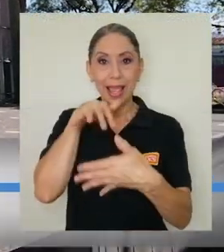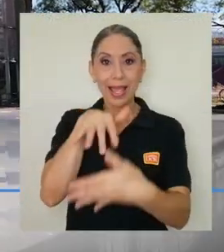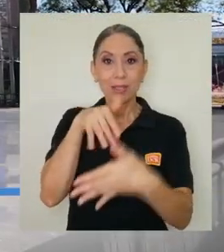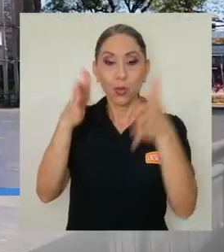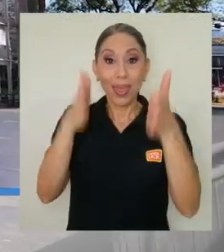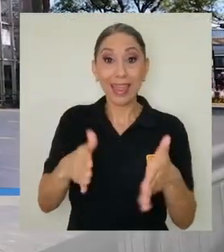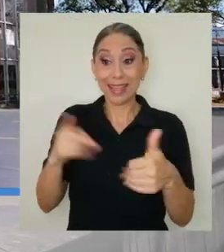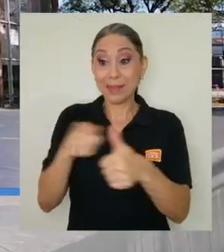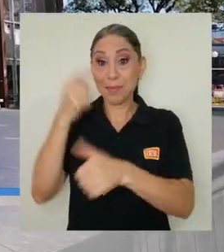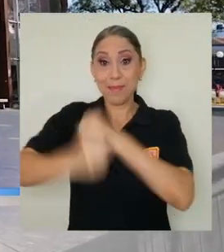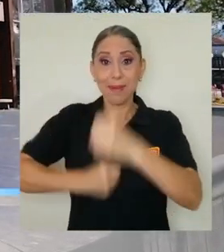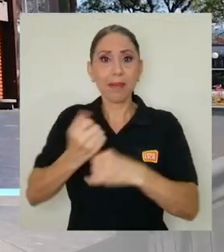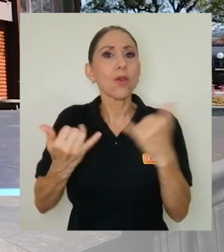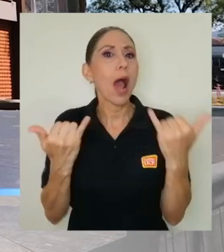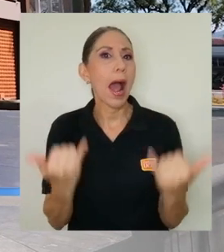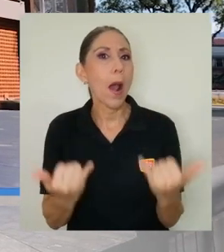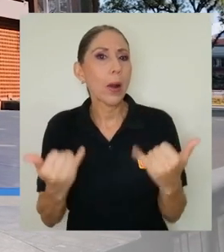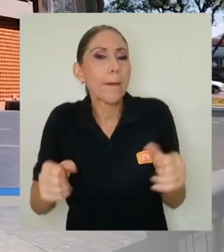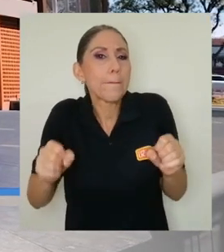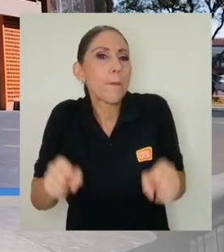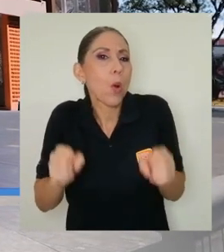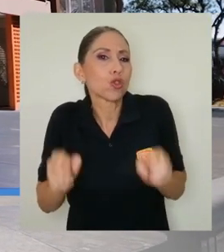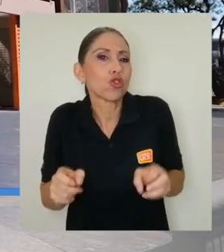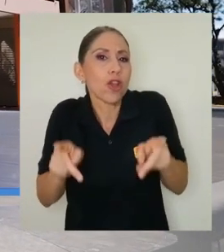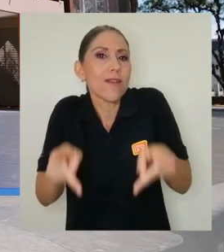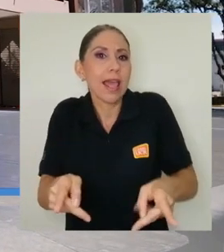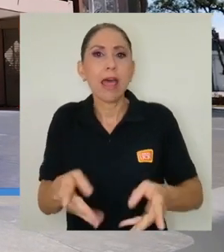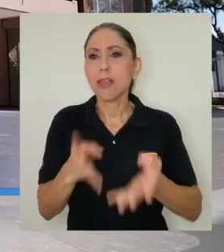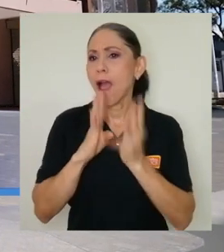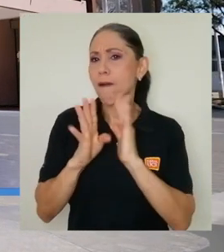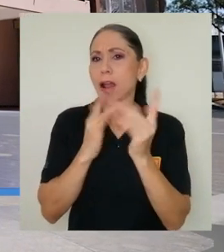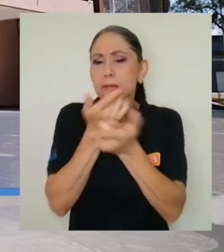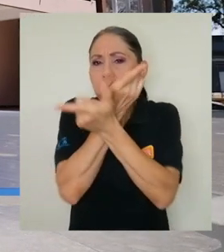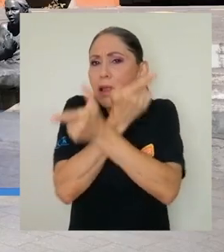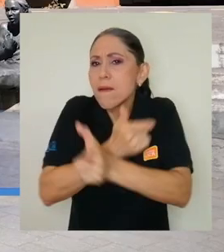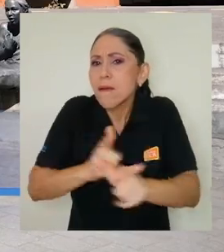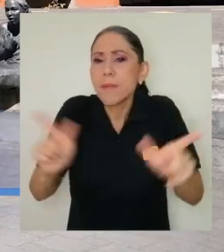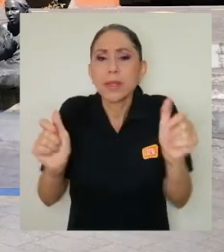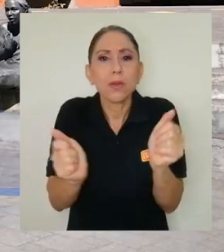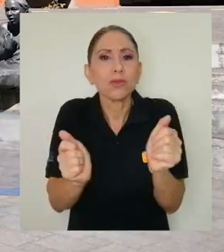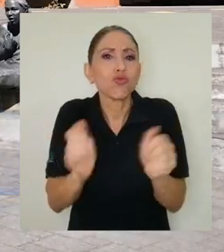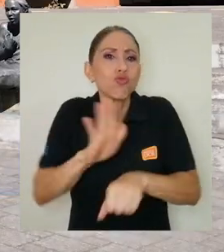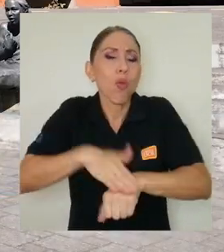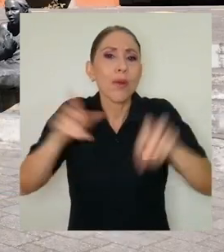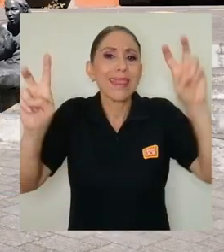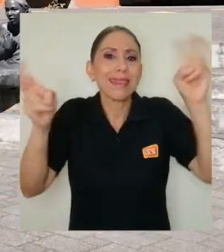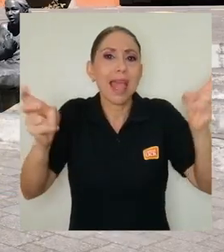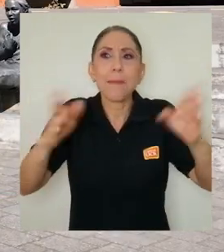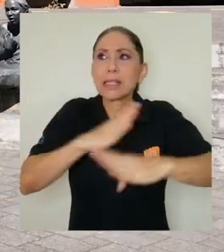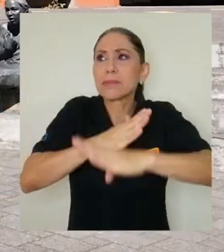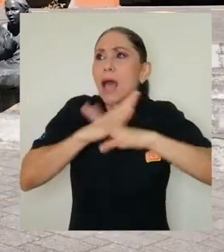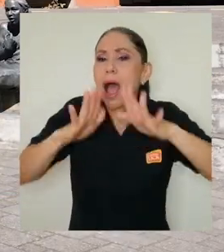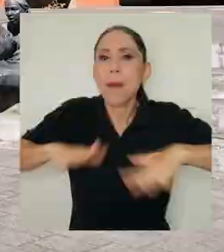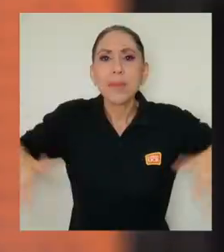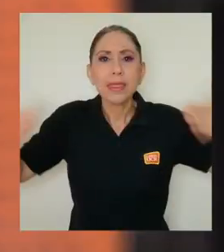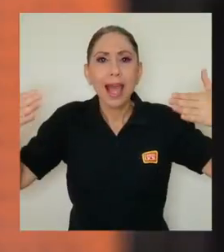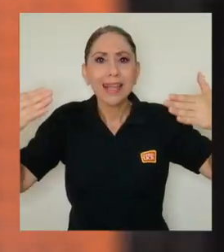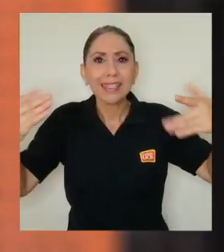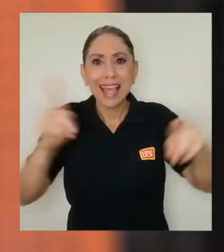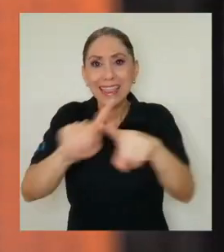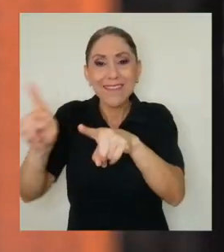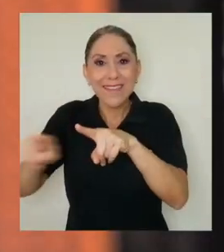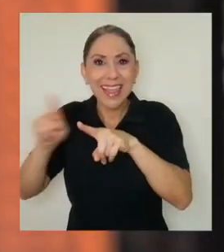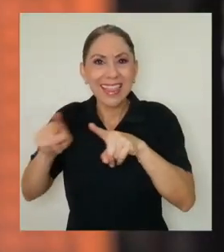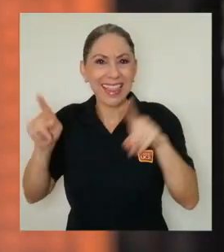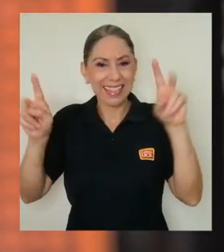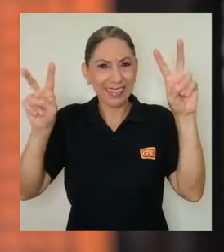Estudiantes de primer ingreso ahora tienen la posibilidad de discutir abiertamente temas ambientales y sus distintos escenarios de la